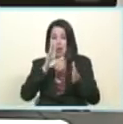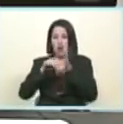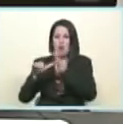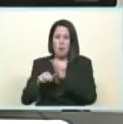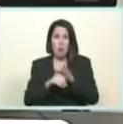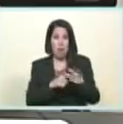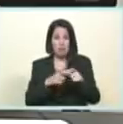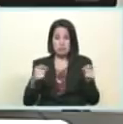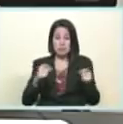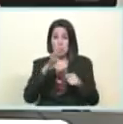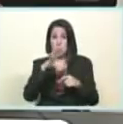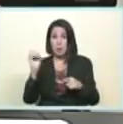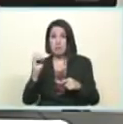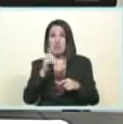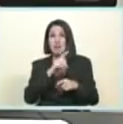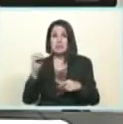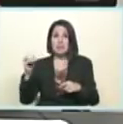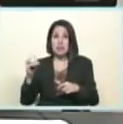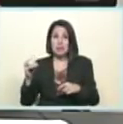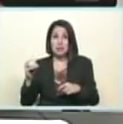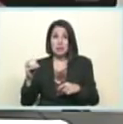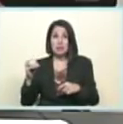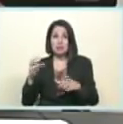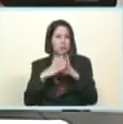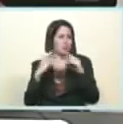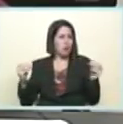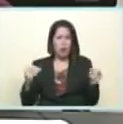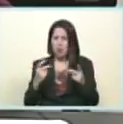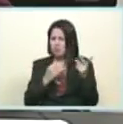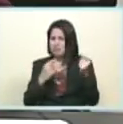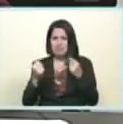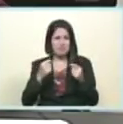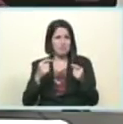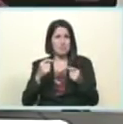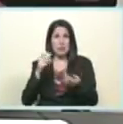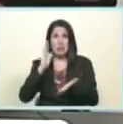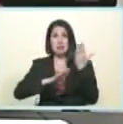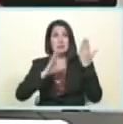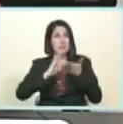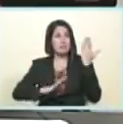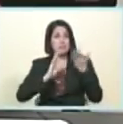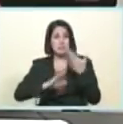tarjeta muy pronto en estos días vamos a activar el pago a través de